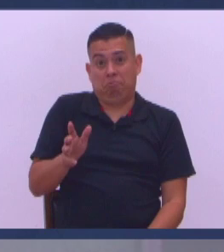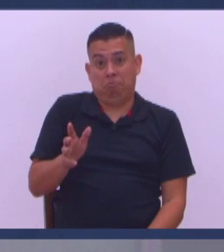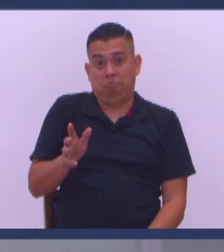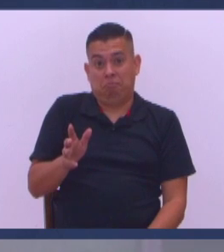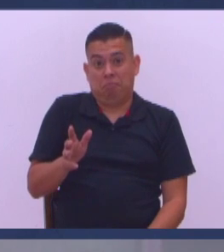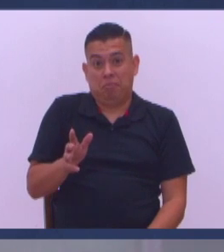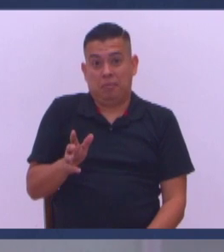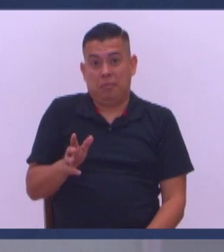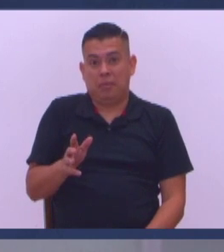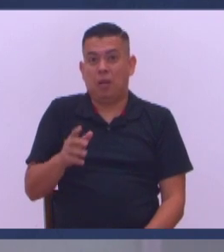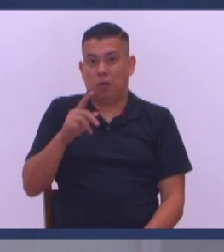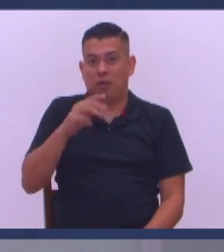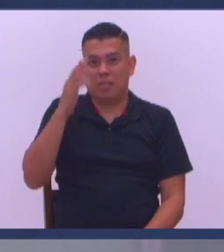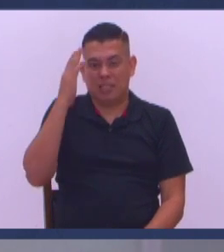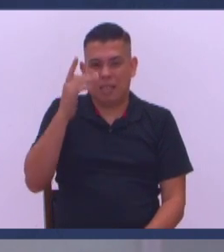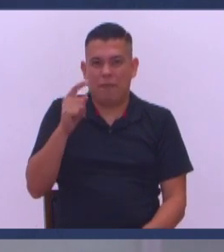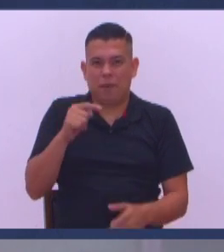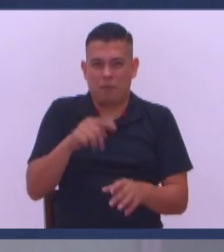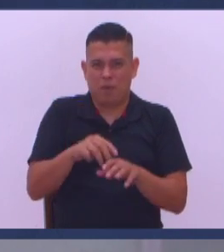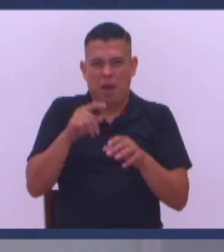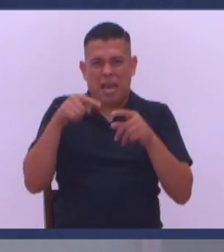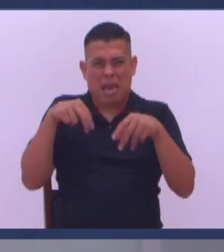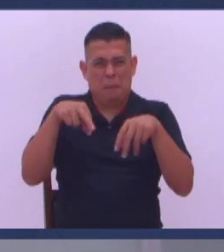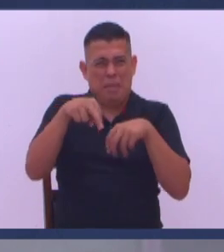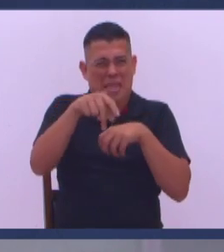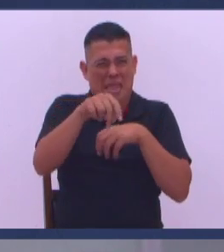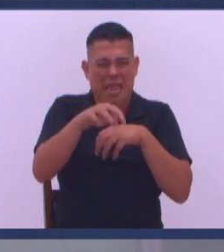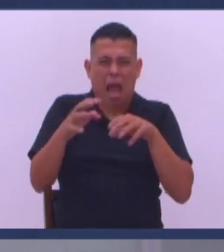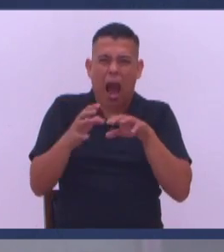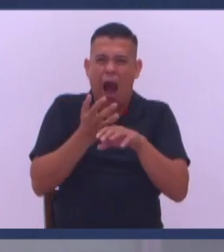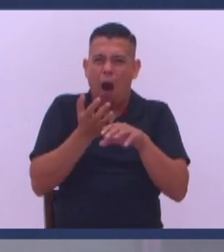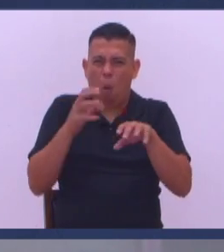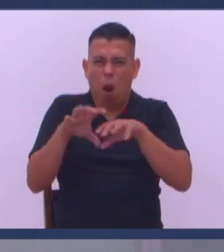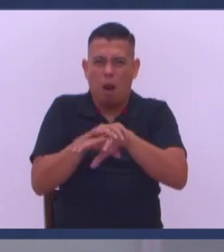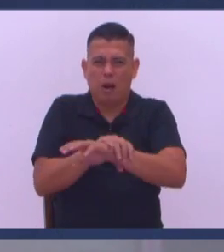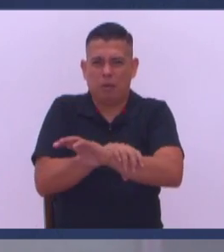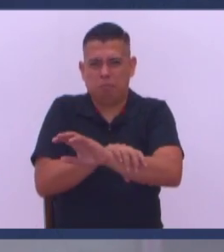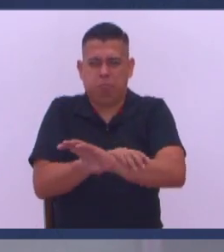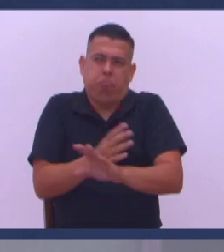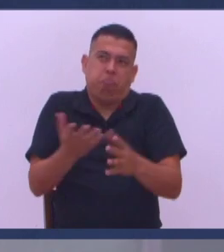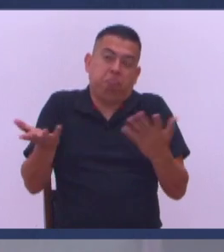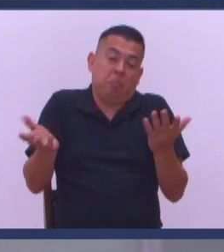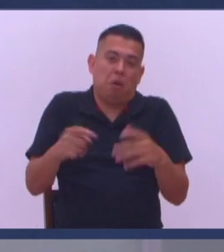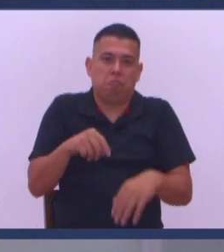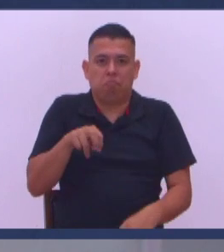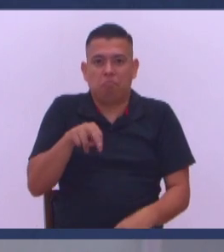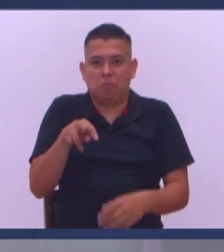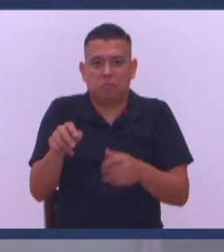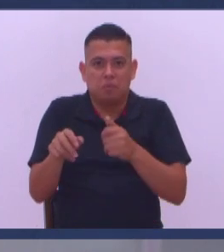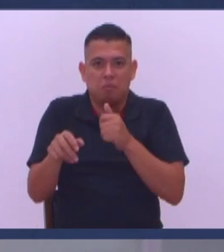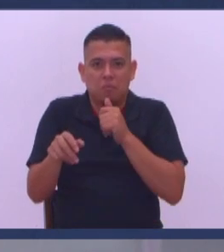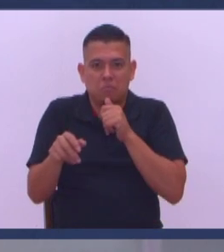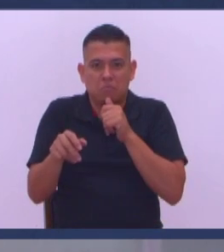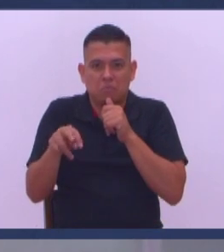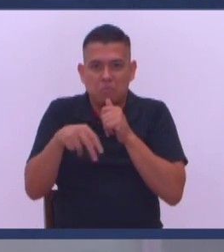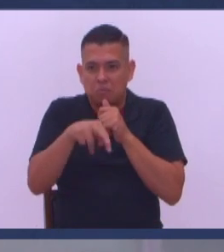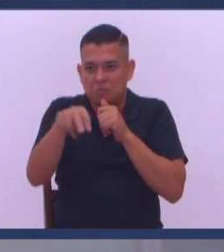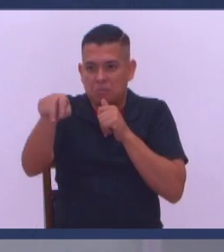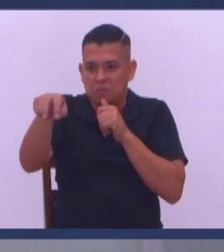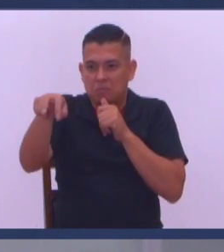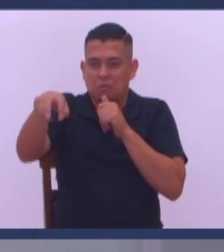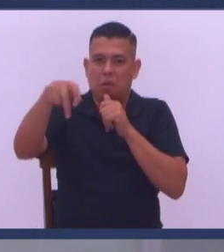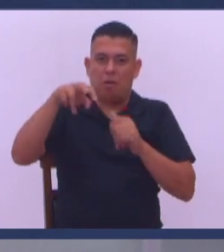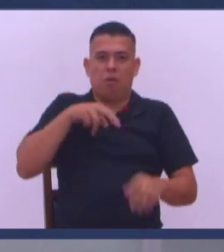fatal Usted sabe la humedad Etcétera Pero bueno Entonces comencé Después de haber entrado Y haber hecho Lo que tenía que hacer Y haber